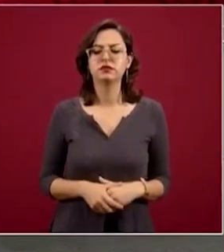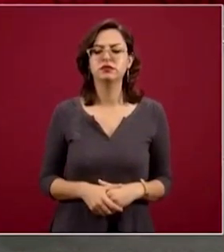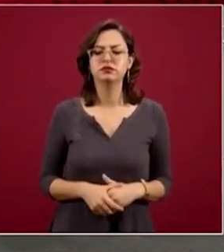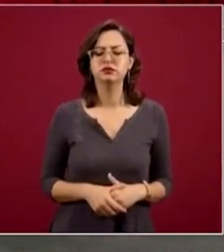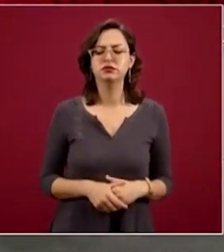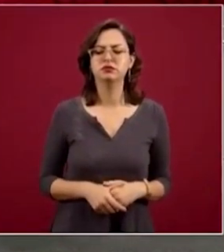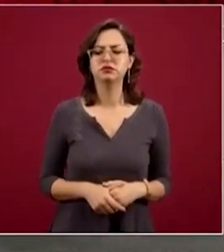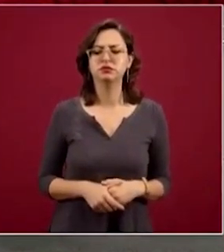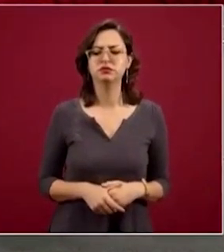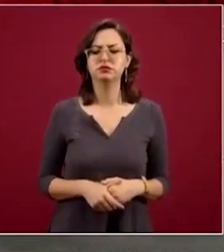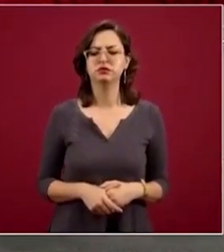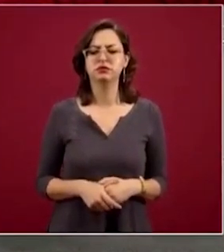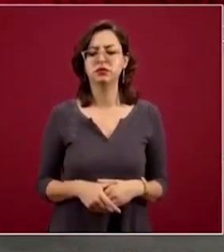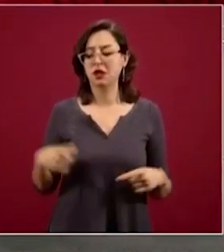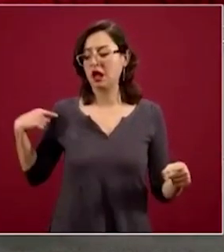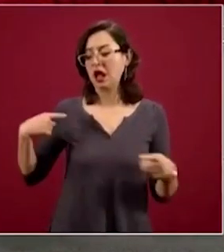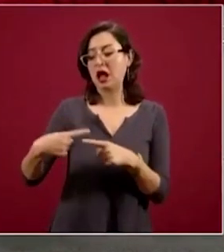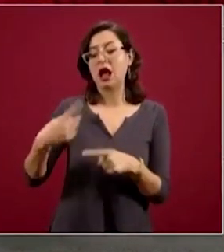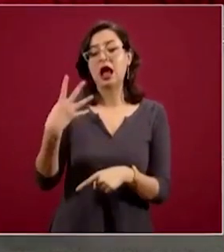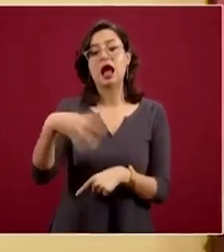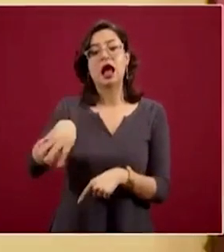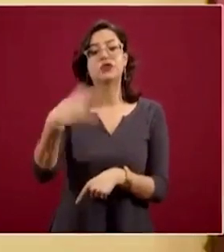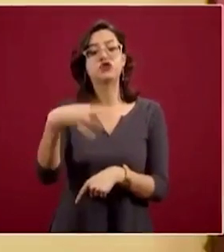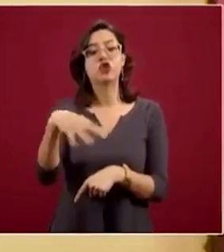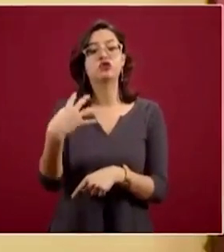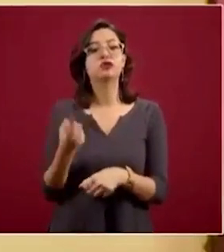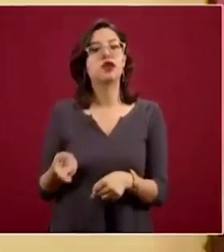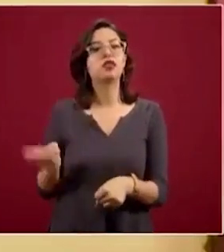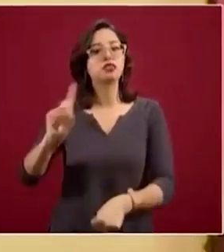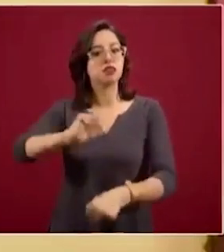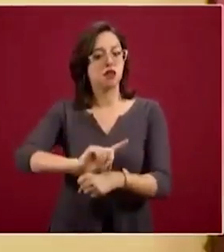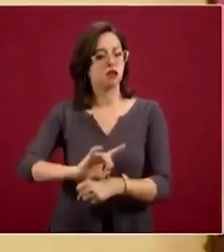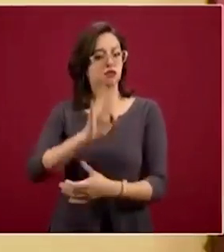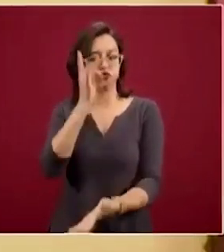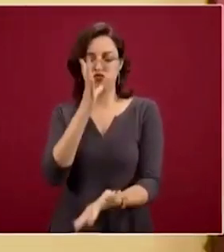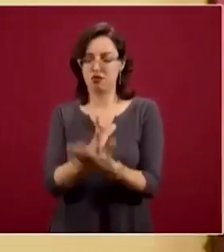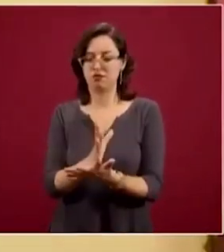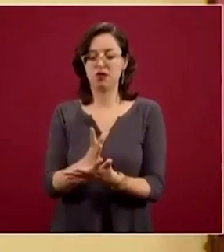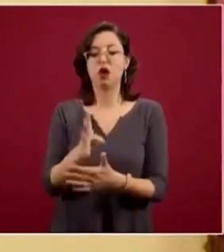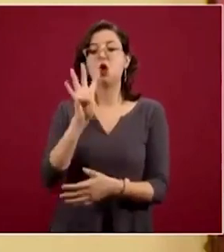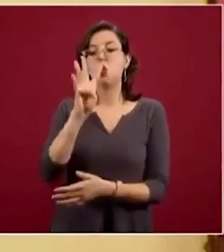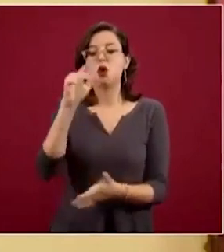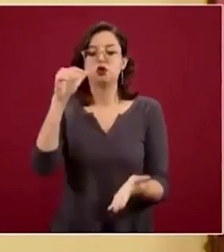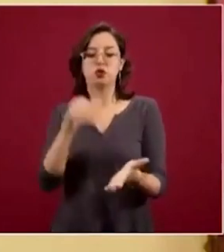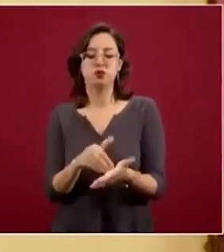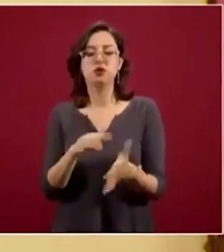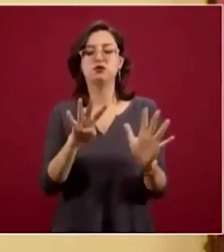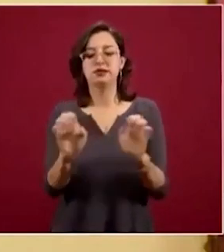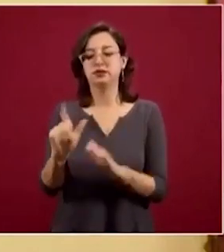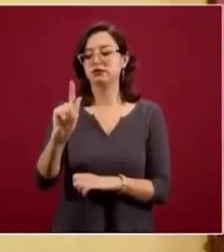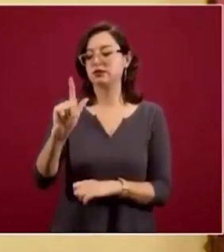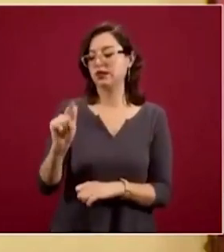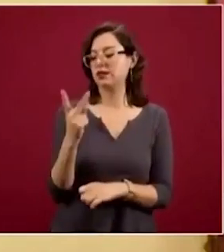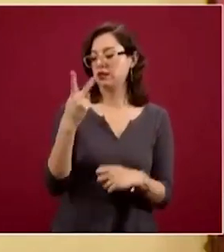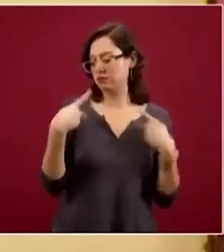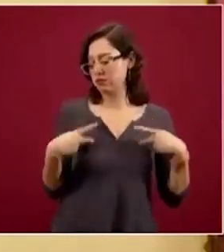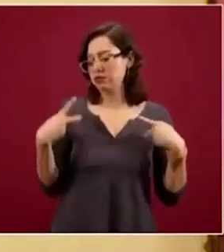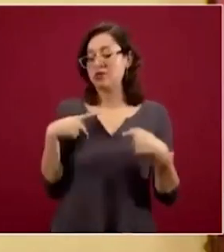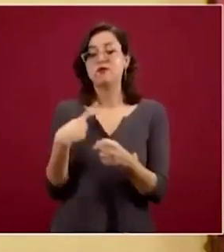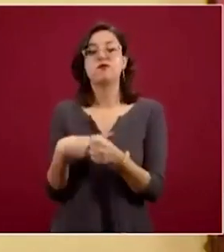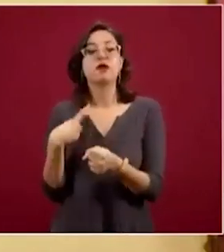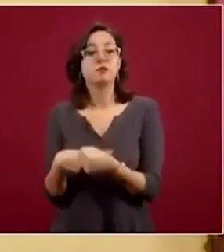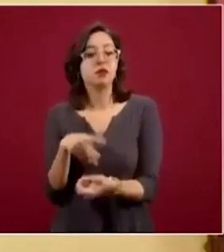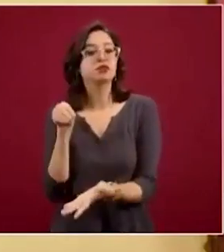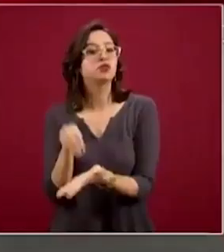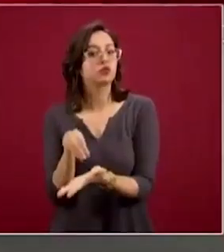reciente o en la carga, digamos, de la epidemia activa en México, estos cuatro mil 972, ahí ven que el